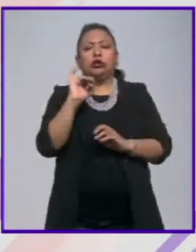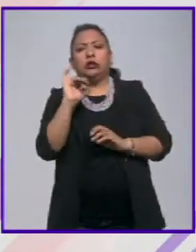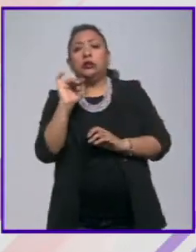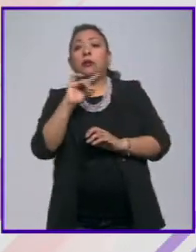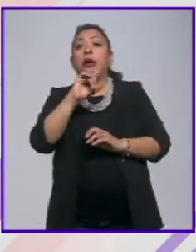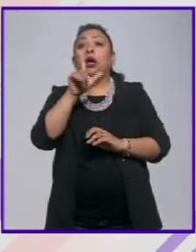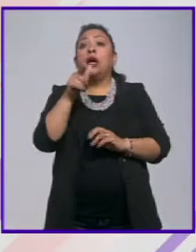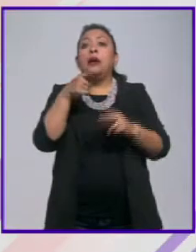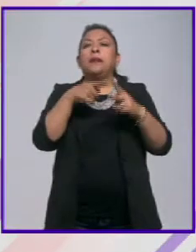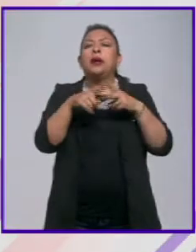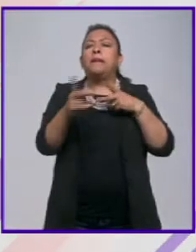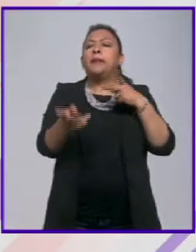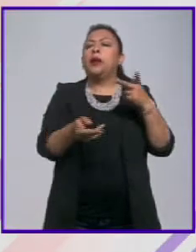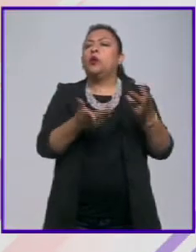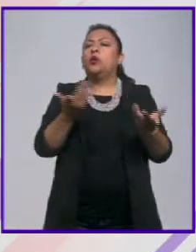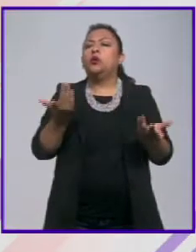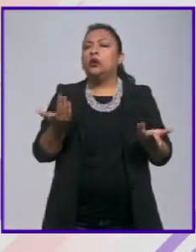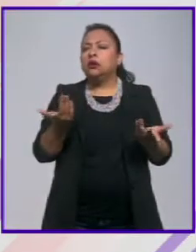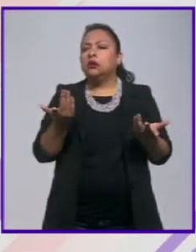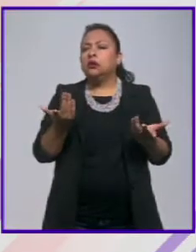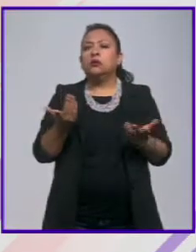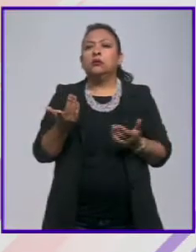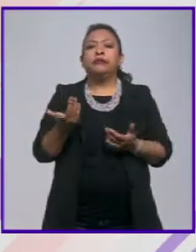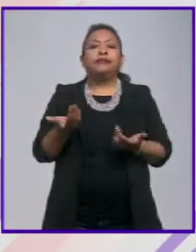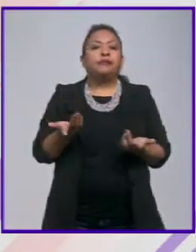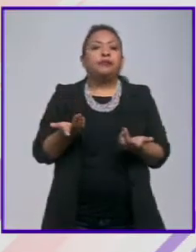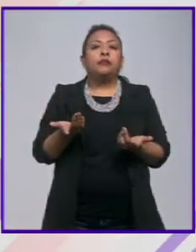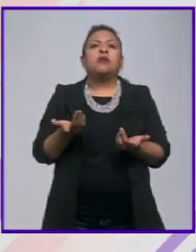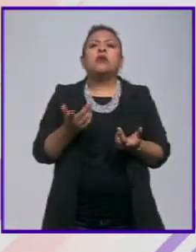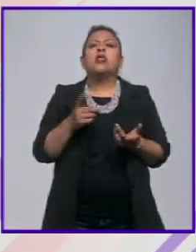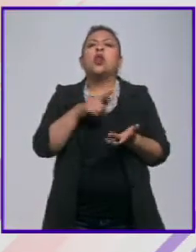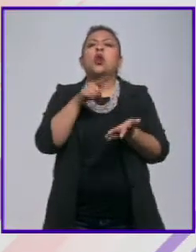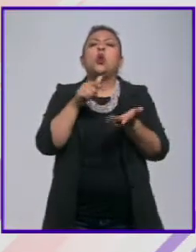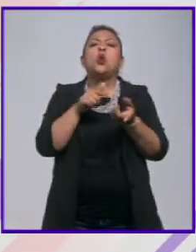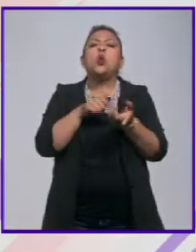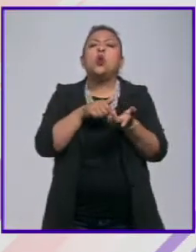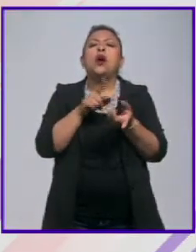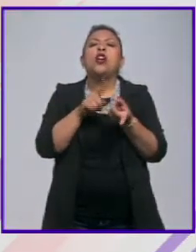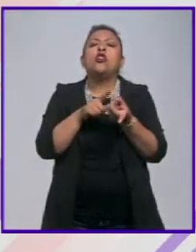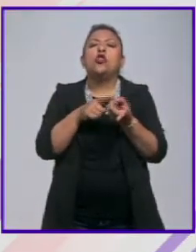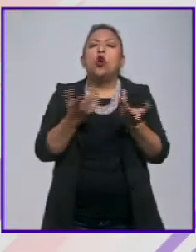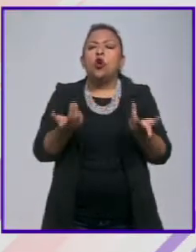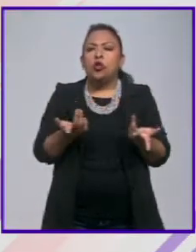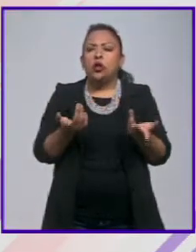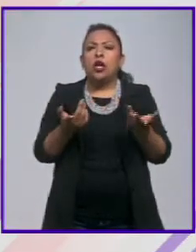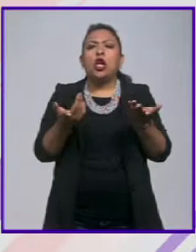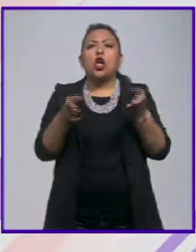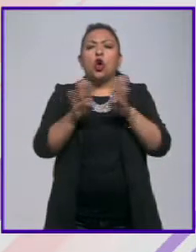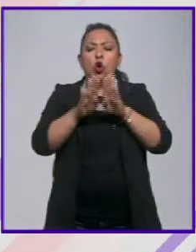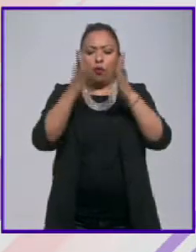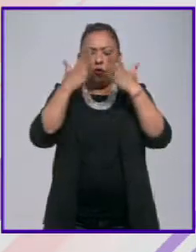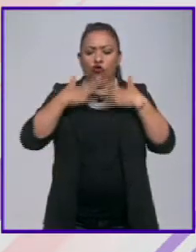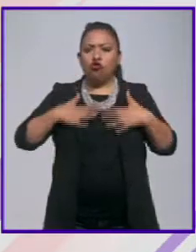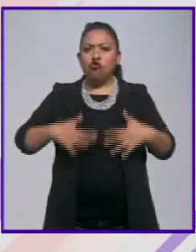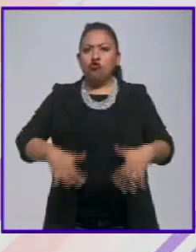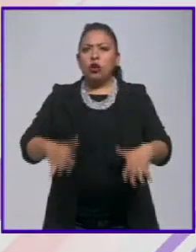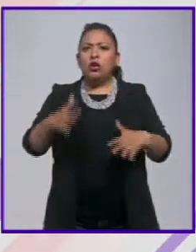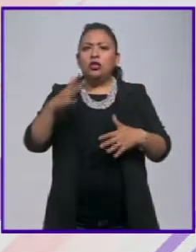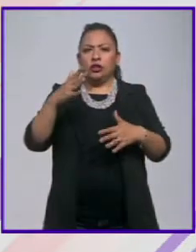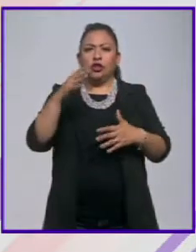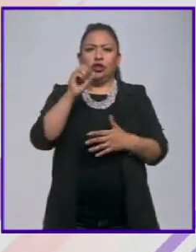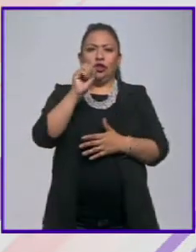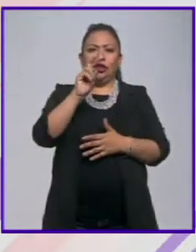empiezan a nacer las preguntas, es decir, ¿en dónde se llevó a cabo? ¿cómo venía vestida Sor Juana?